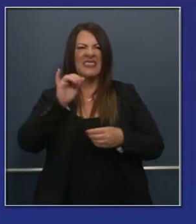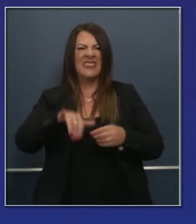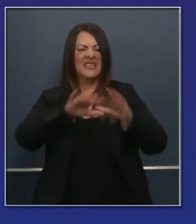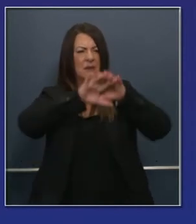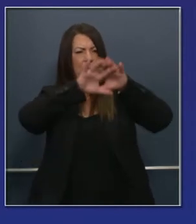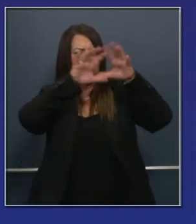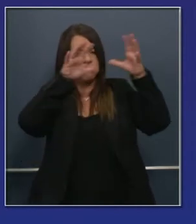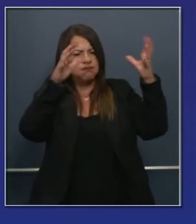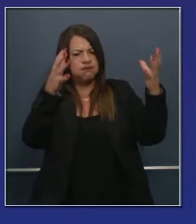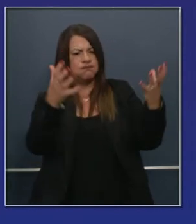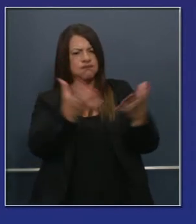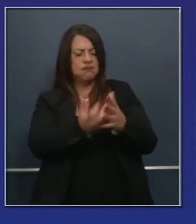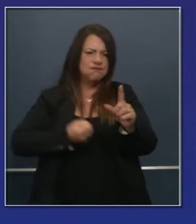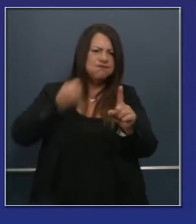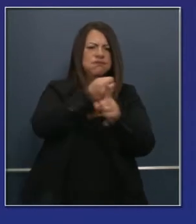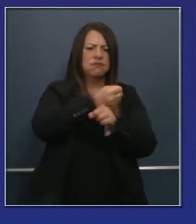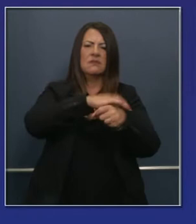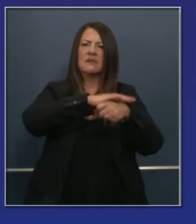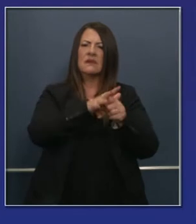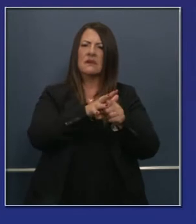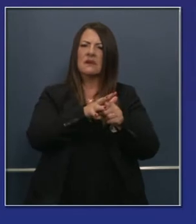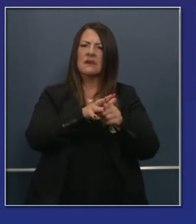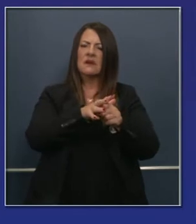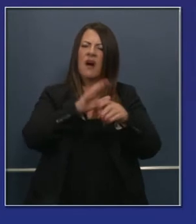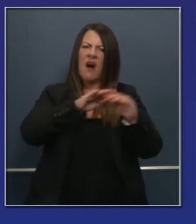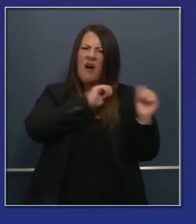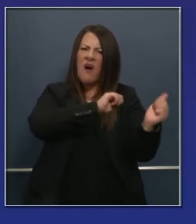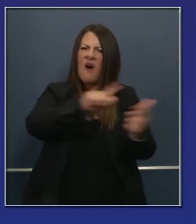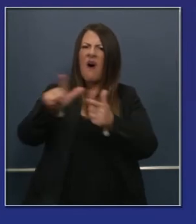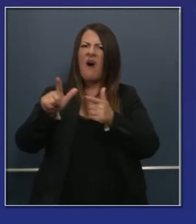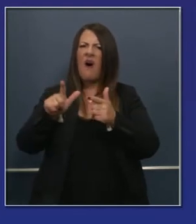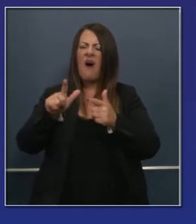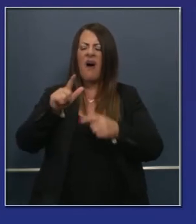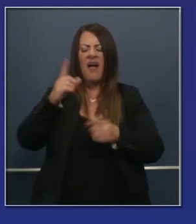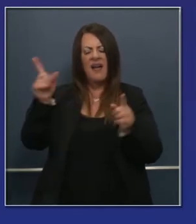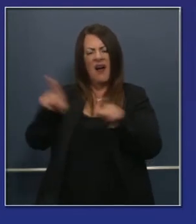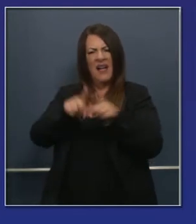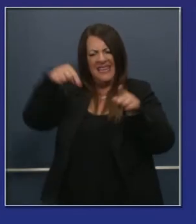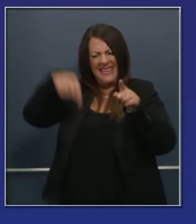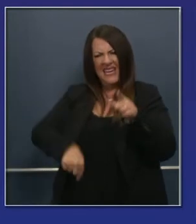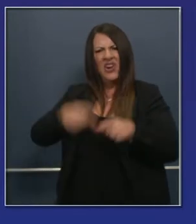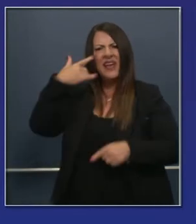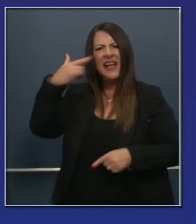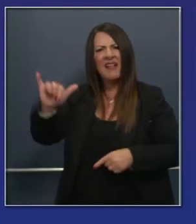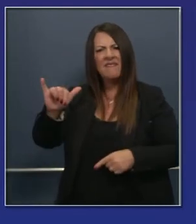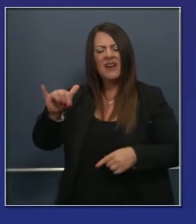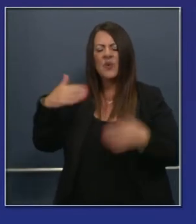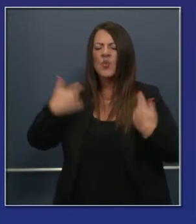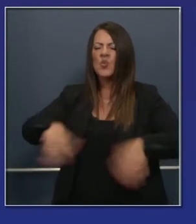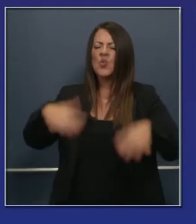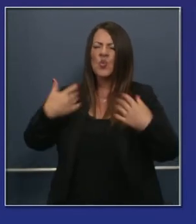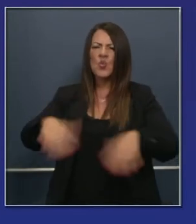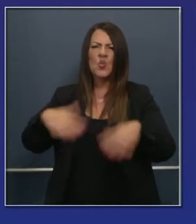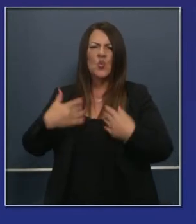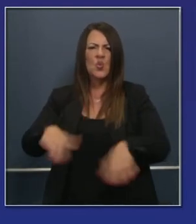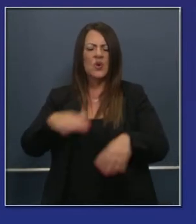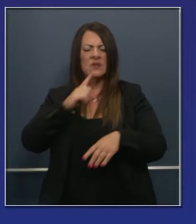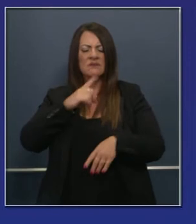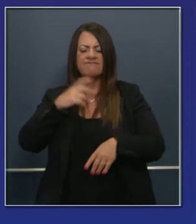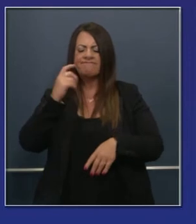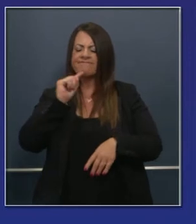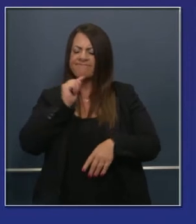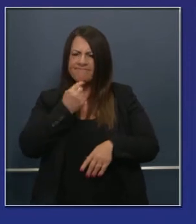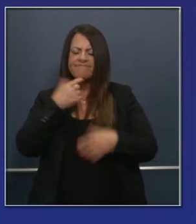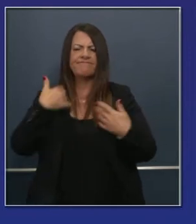eso es. Esta pandemia es mundial y nos ha costado muchísimo y es significativa